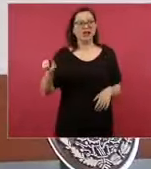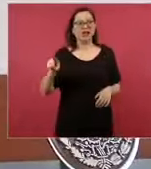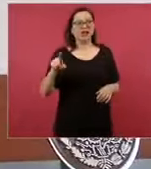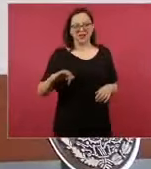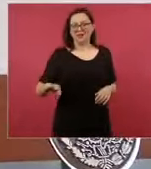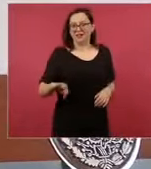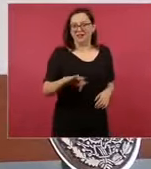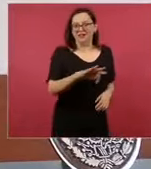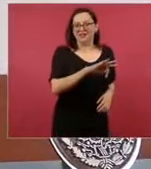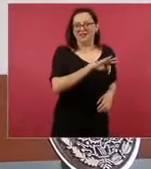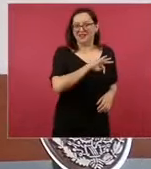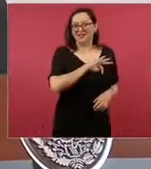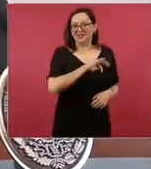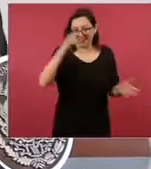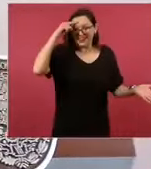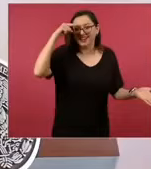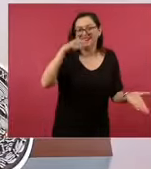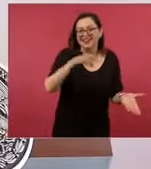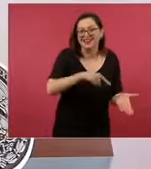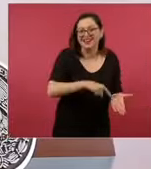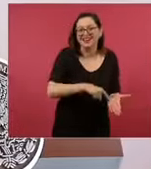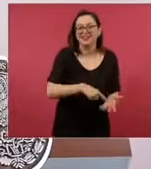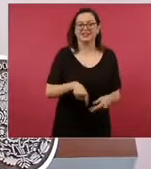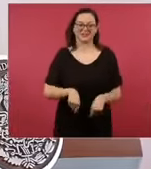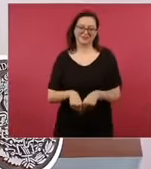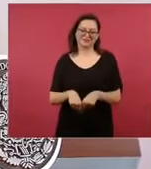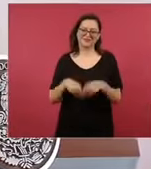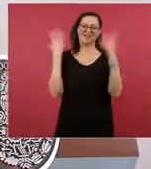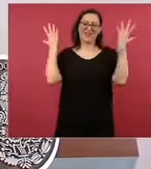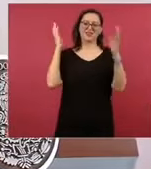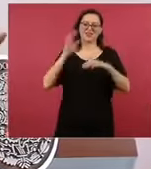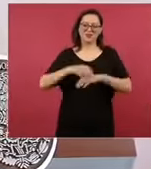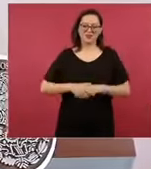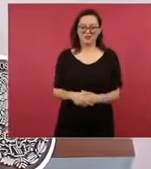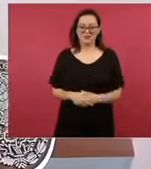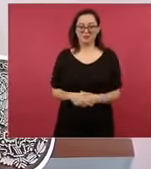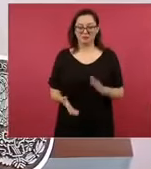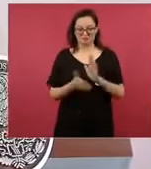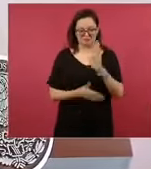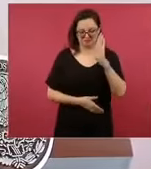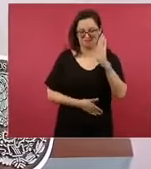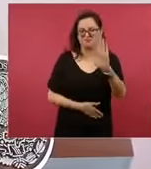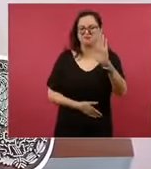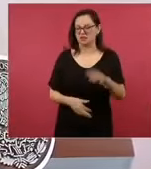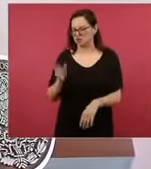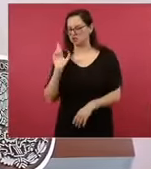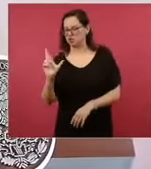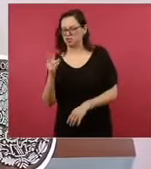claro, yo tengo razón, aquí está la verdad.